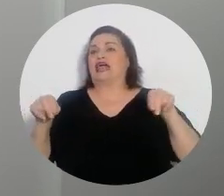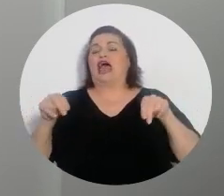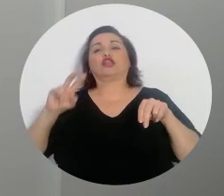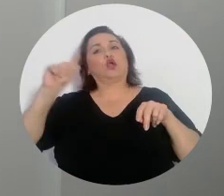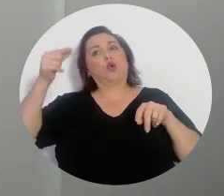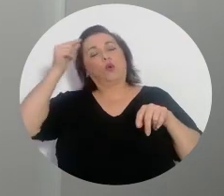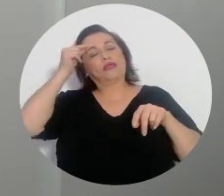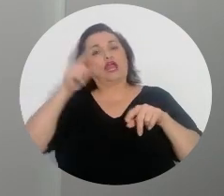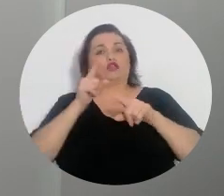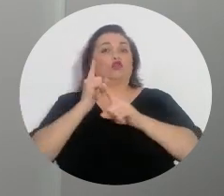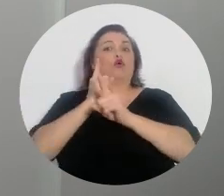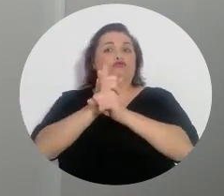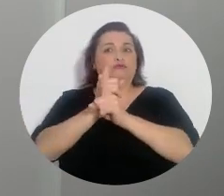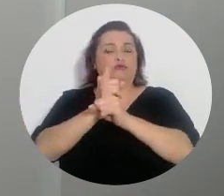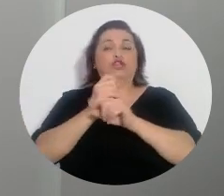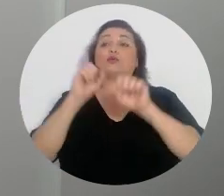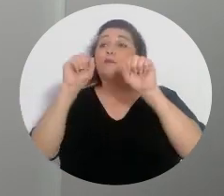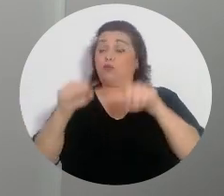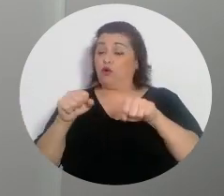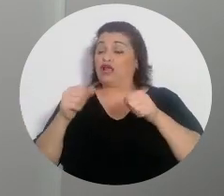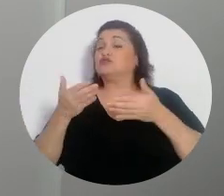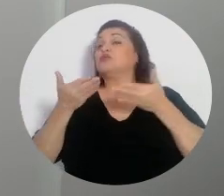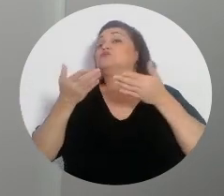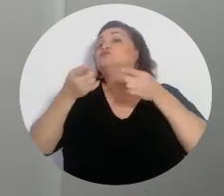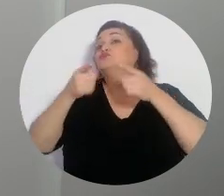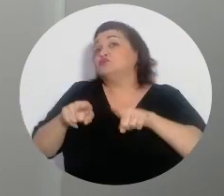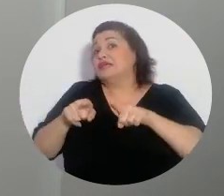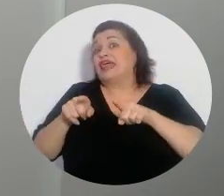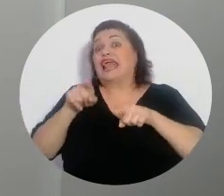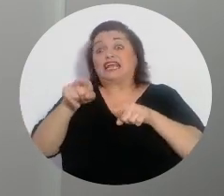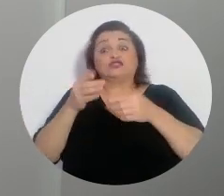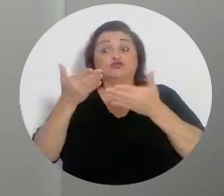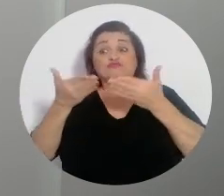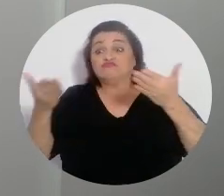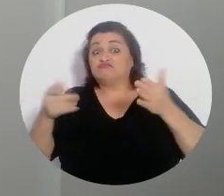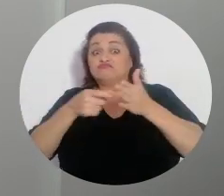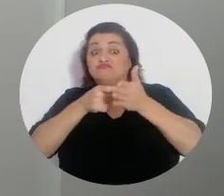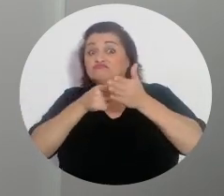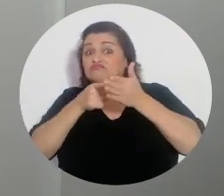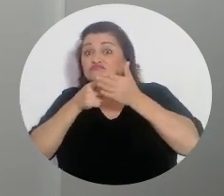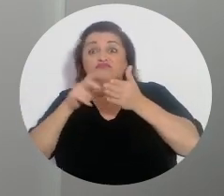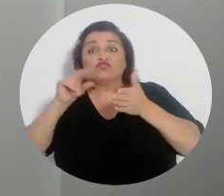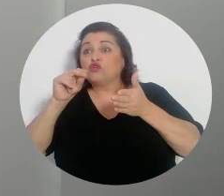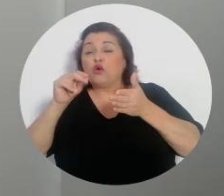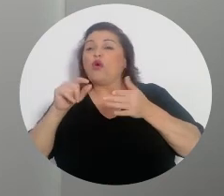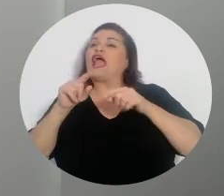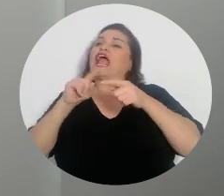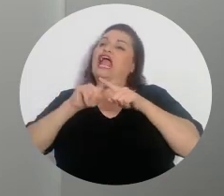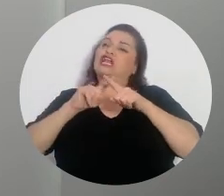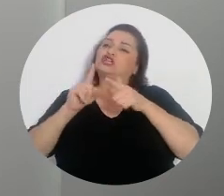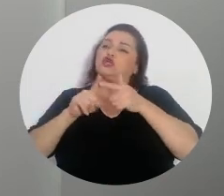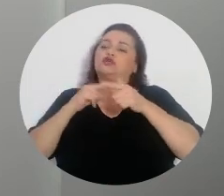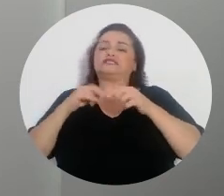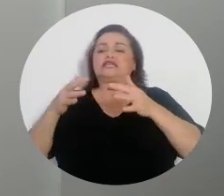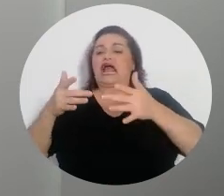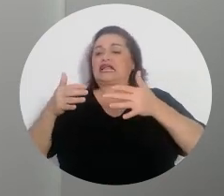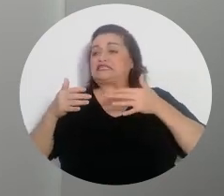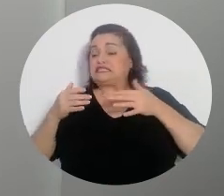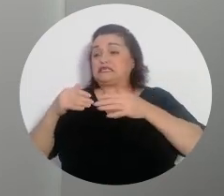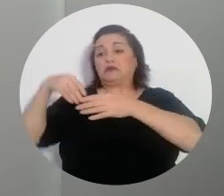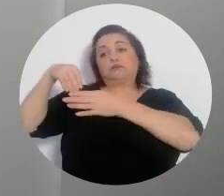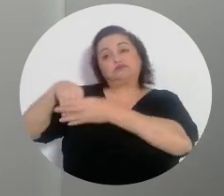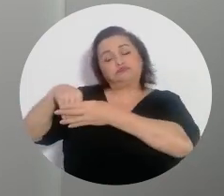autoridad de gobierno respectiva. Por ello, puede darse el caso de que no se den estos elementos y lo que corresponde sea archivar la denuncia,